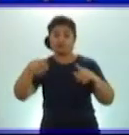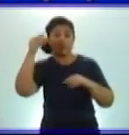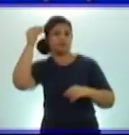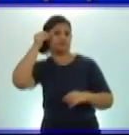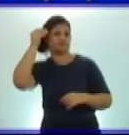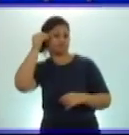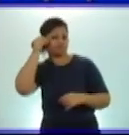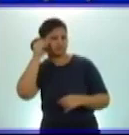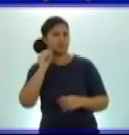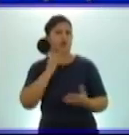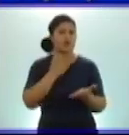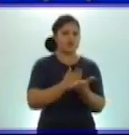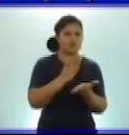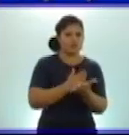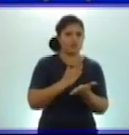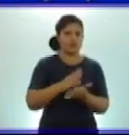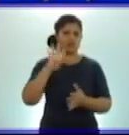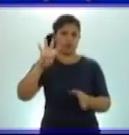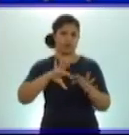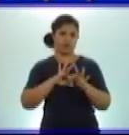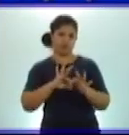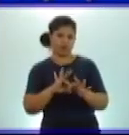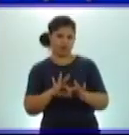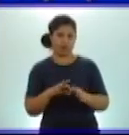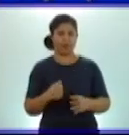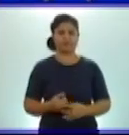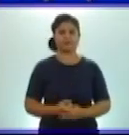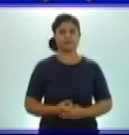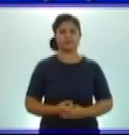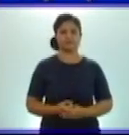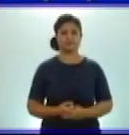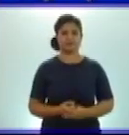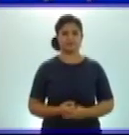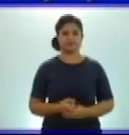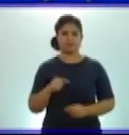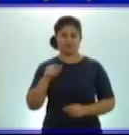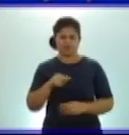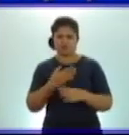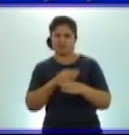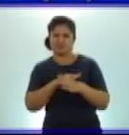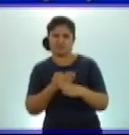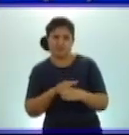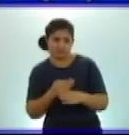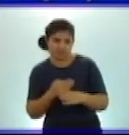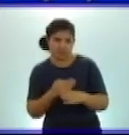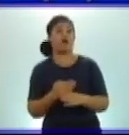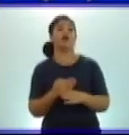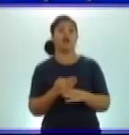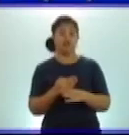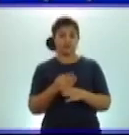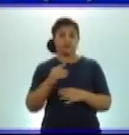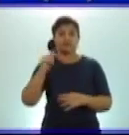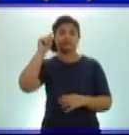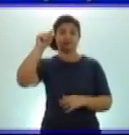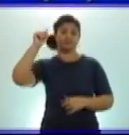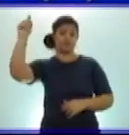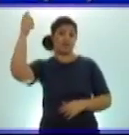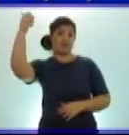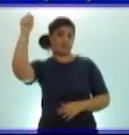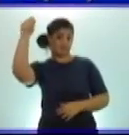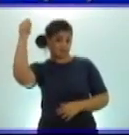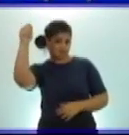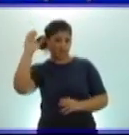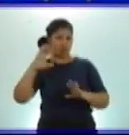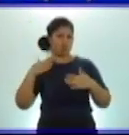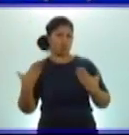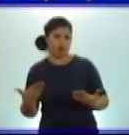que son las potencias de 10. Recuerden, las potencias de 10 son los números 10, 100, 1000,